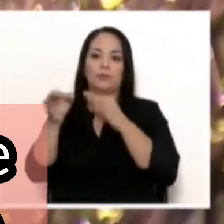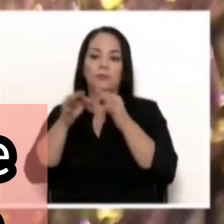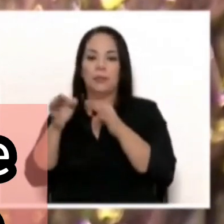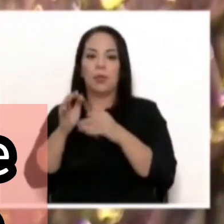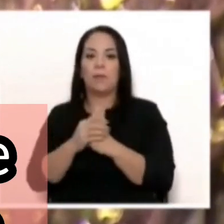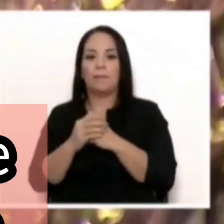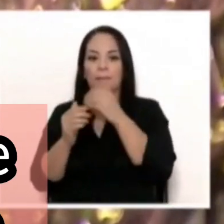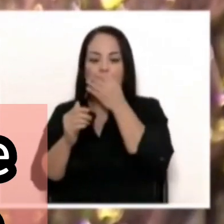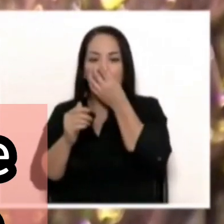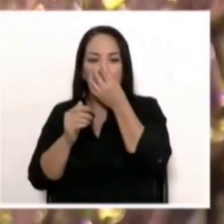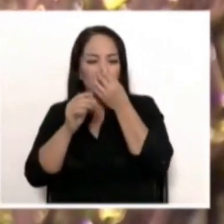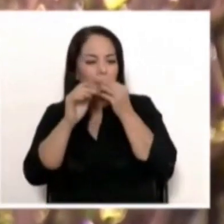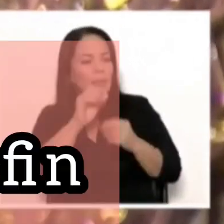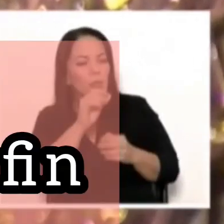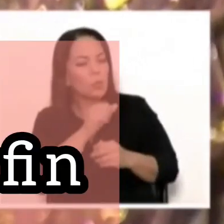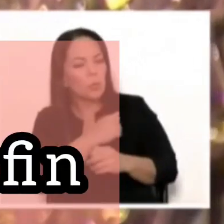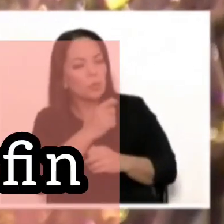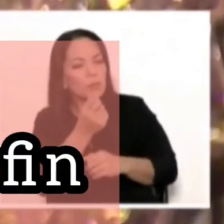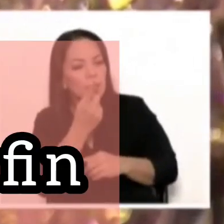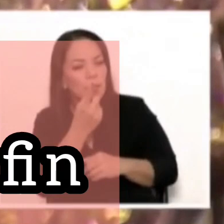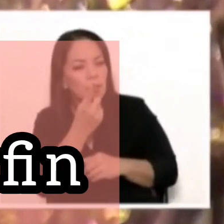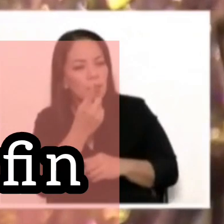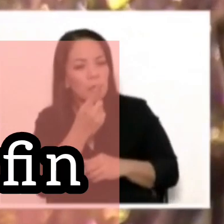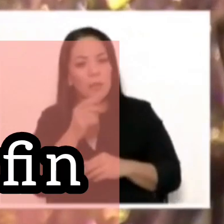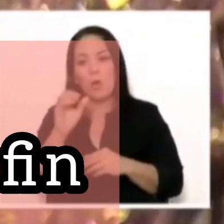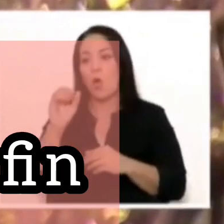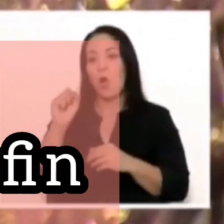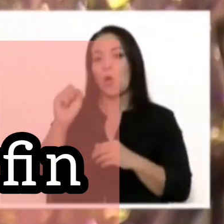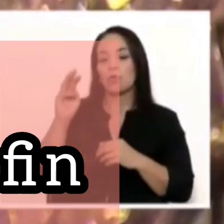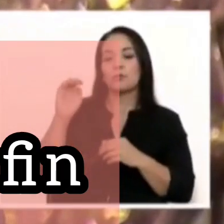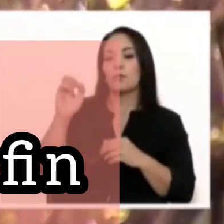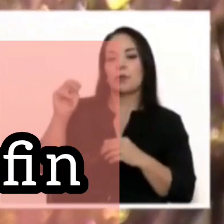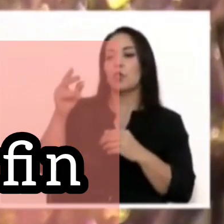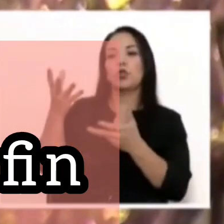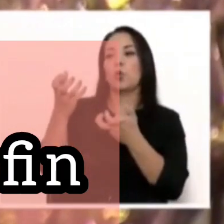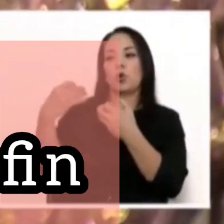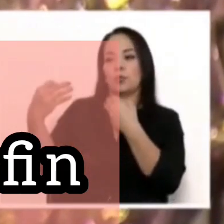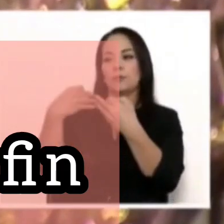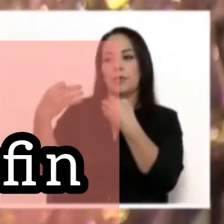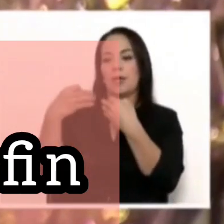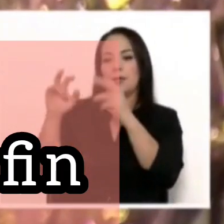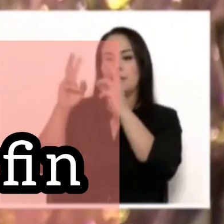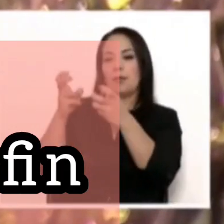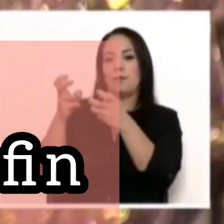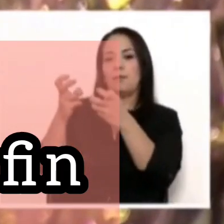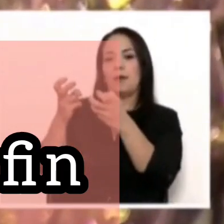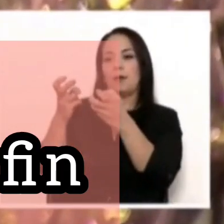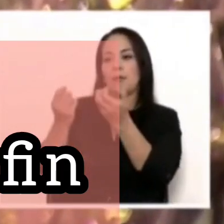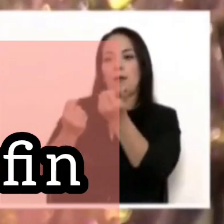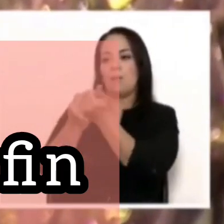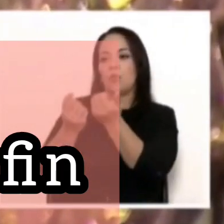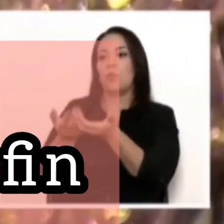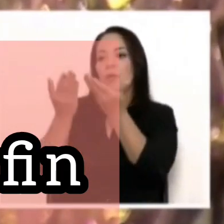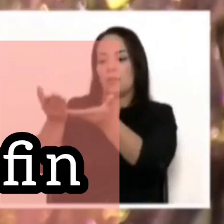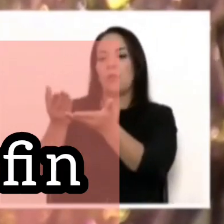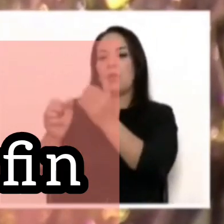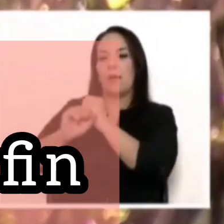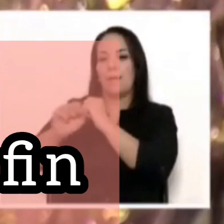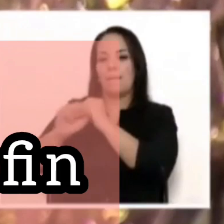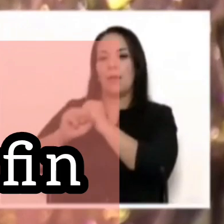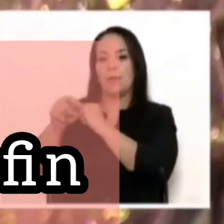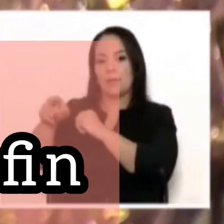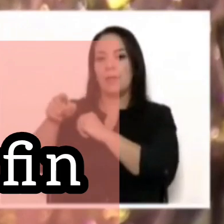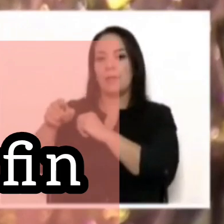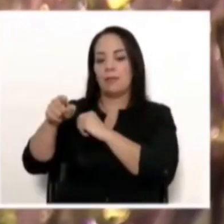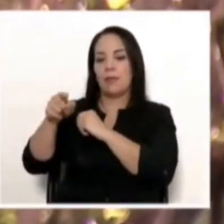siendo que... no le escuché, ¿Osman dijo qué? Se rehusó a explicar, digamos, no quiso dar explicaciones sobre lo que había brindado una campaña del Partido Progreso